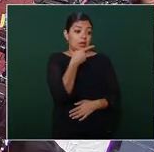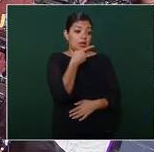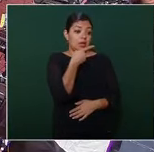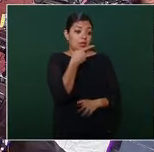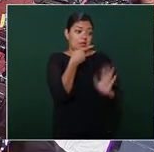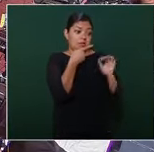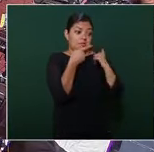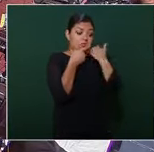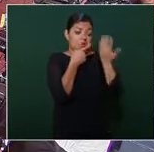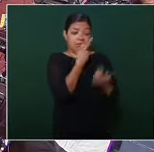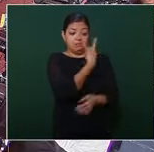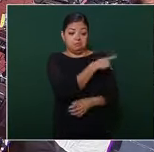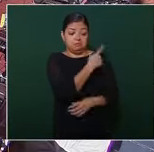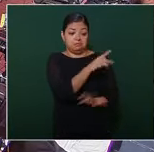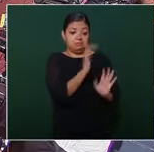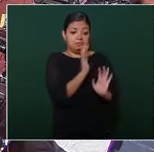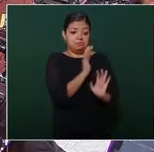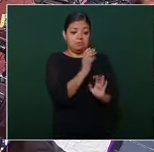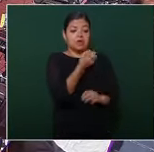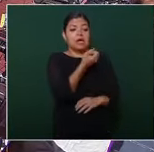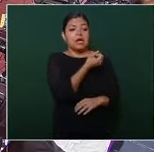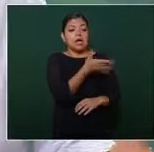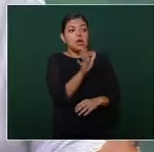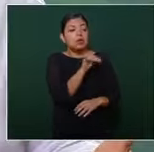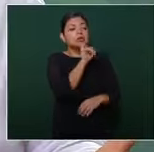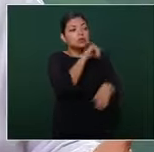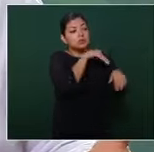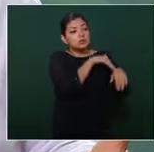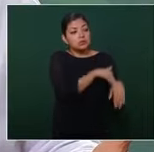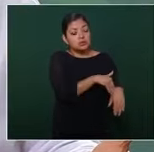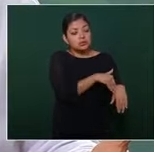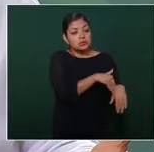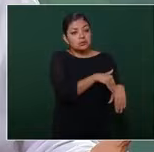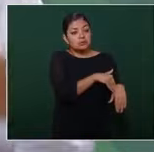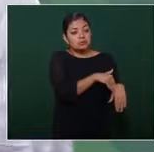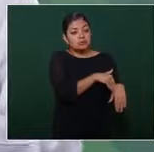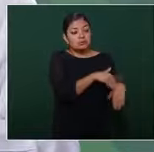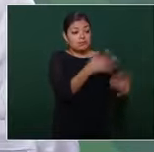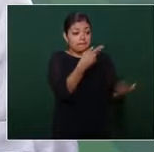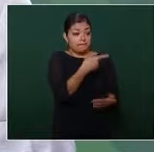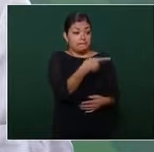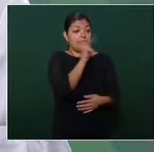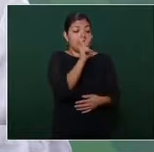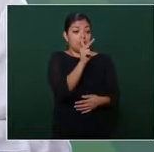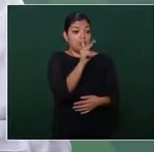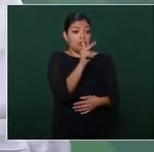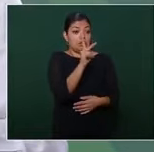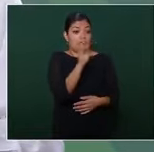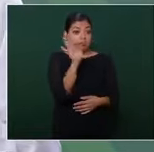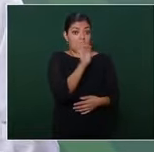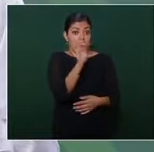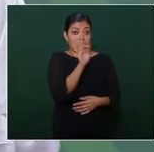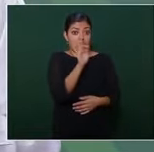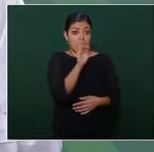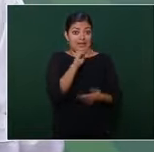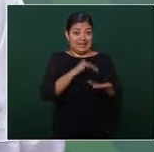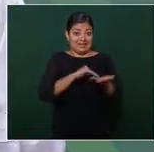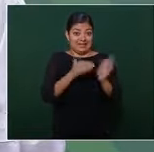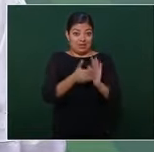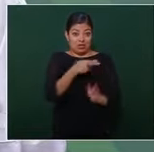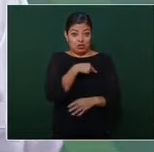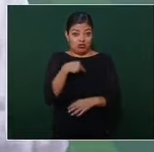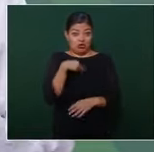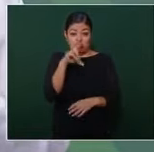quieran y algunos les hagan caso pero si no funcionara la estrategia